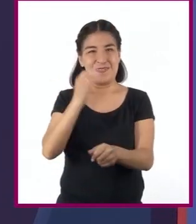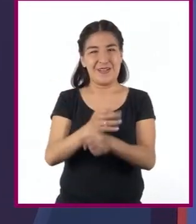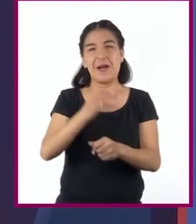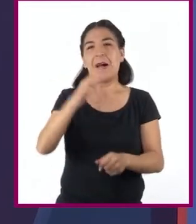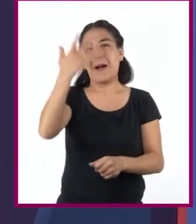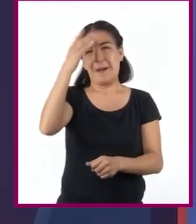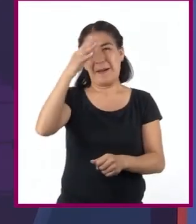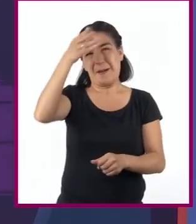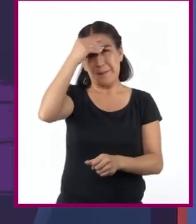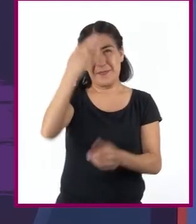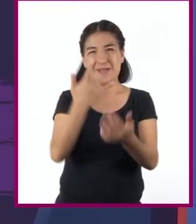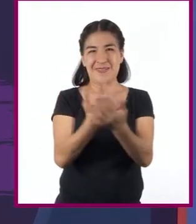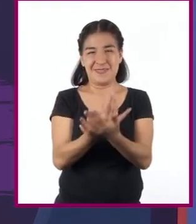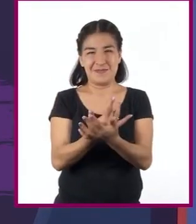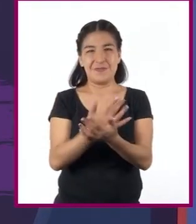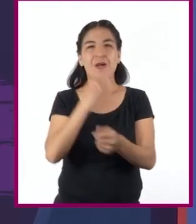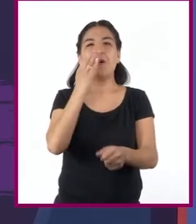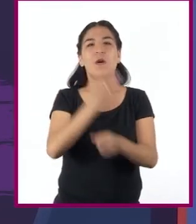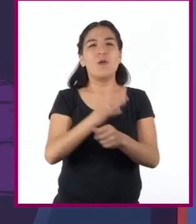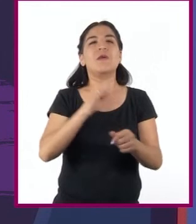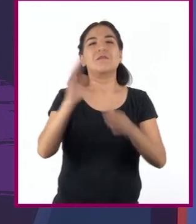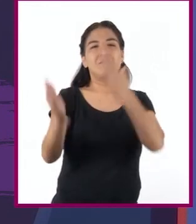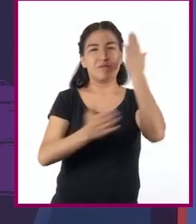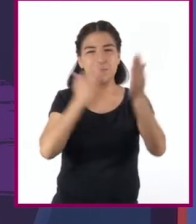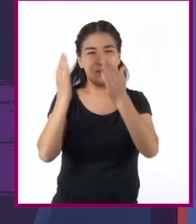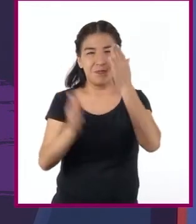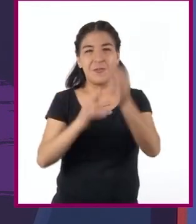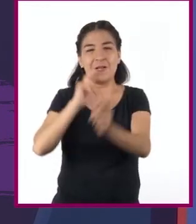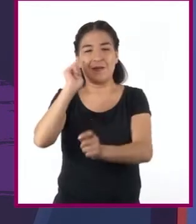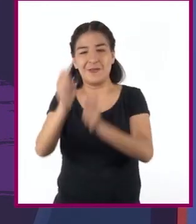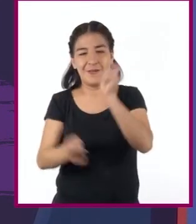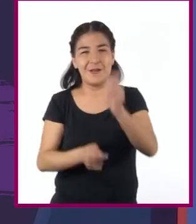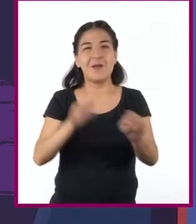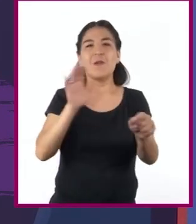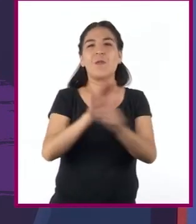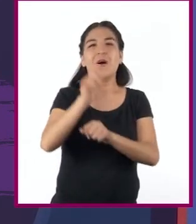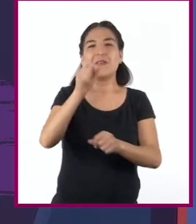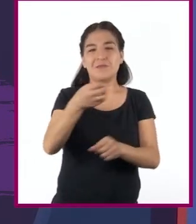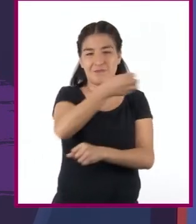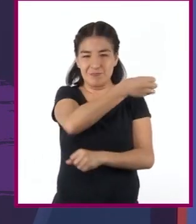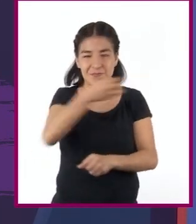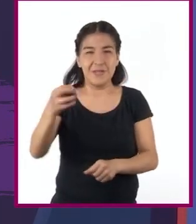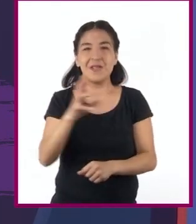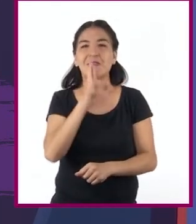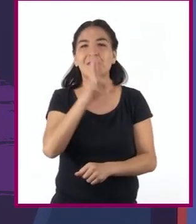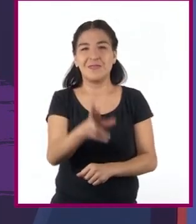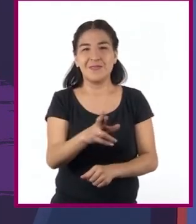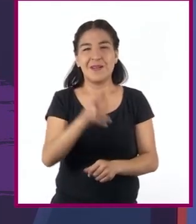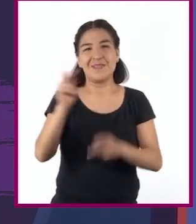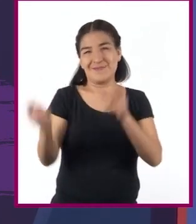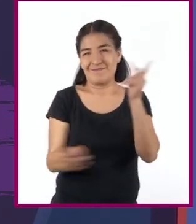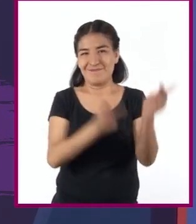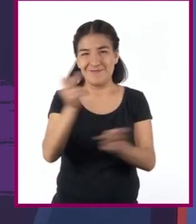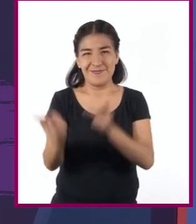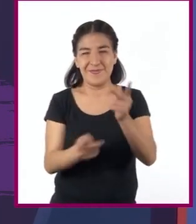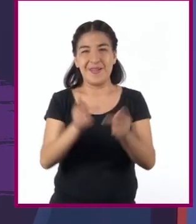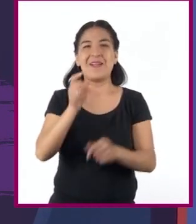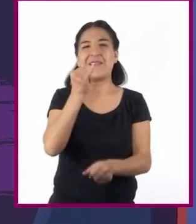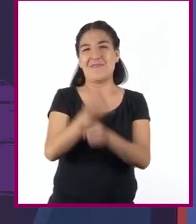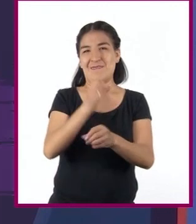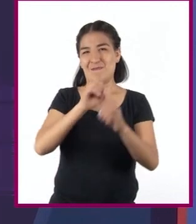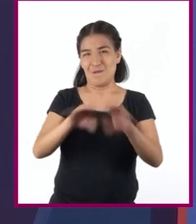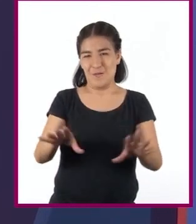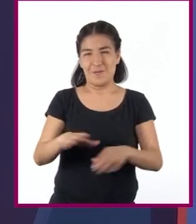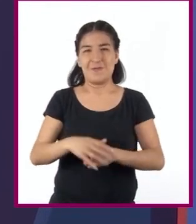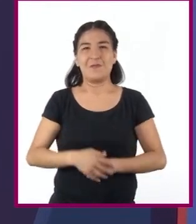aprendizaje esperado, analiza, interpreta y organiza los resultados de una encuesta en un informe